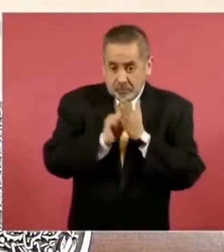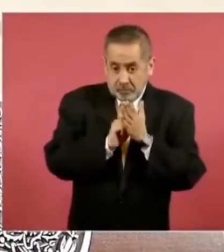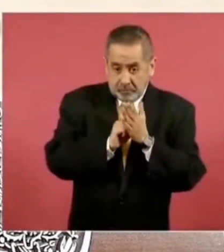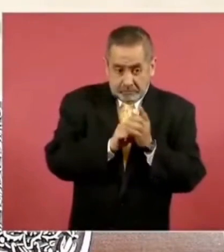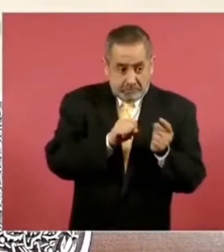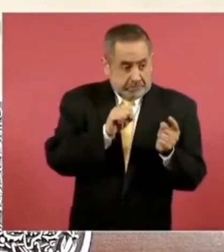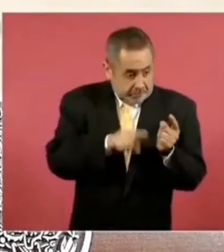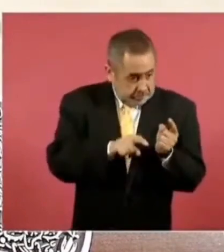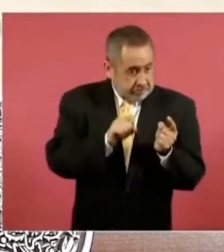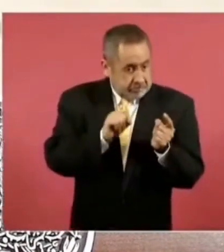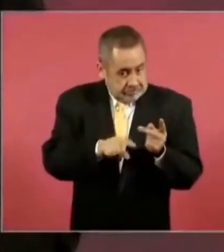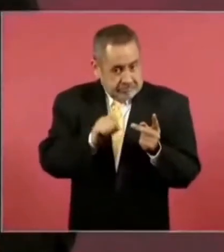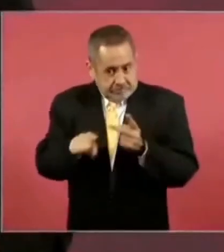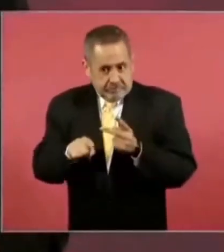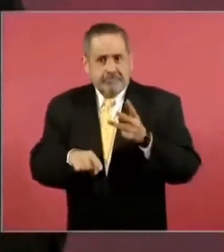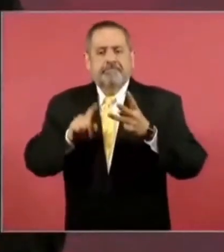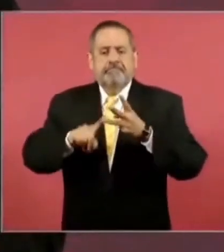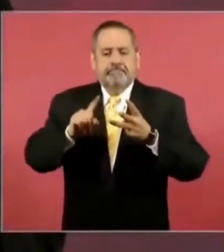tres.